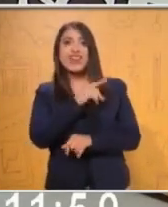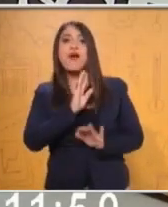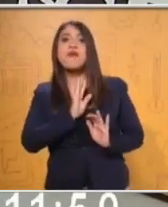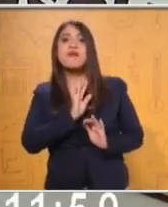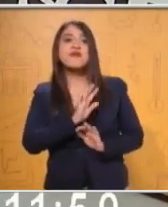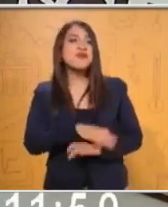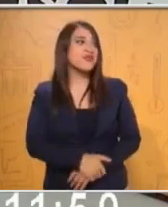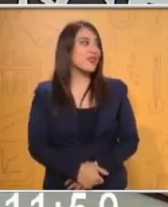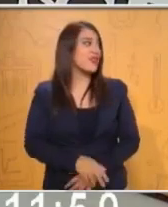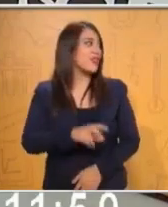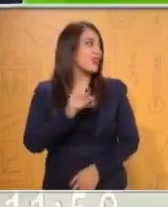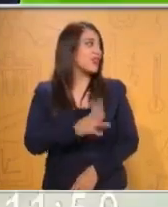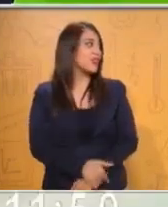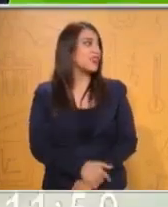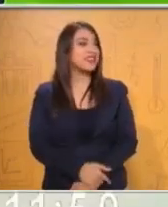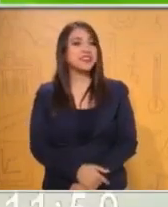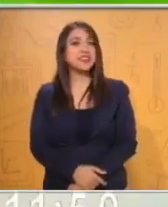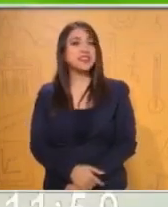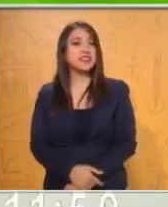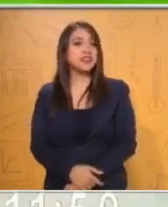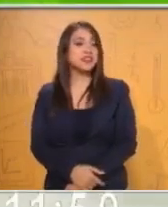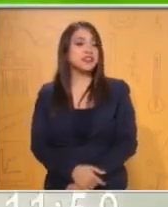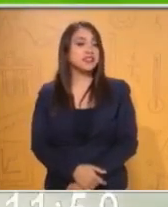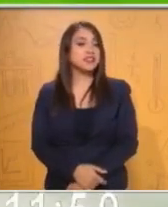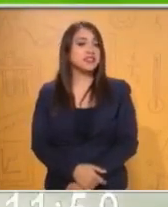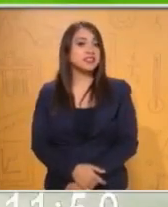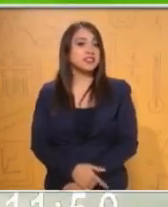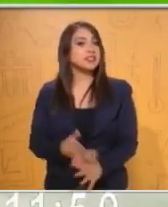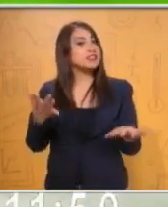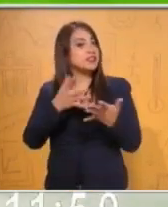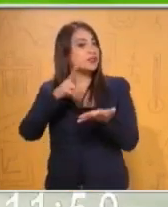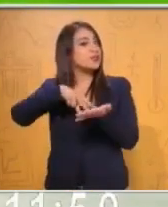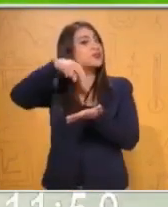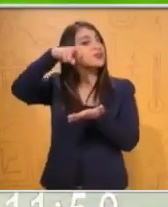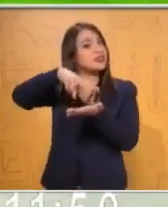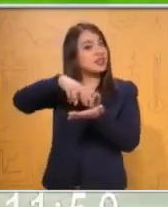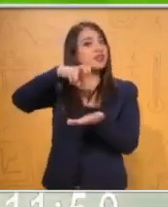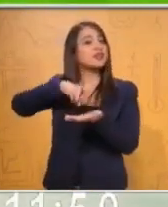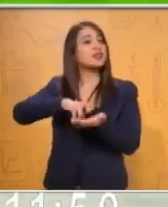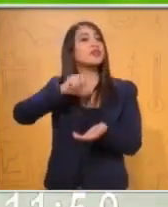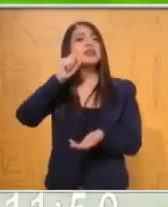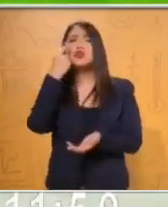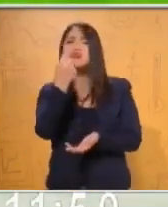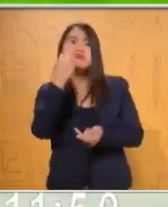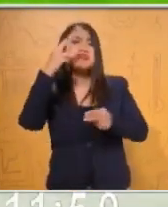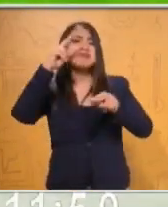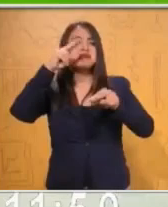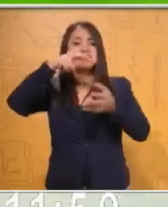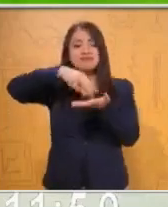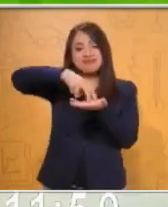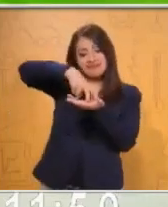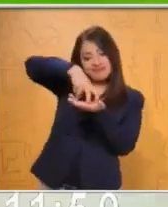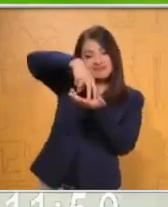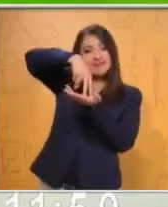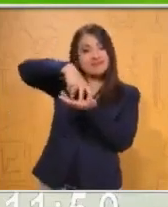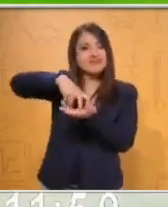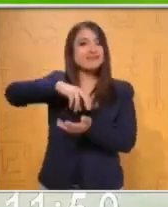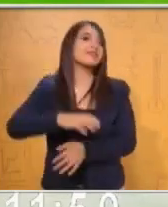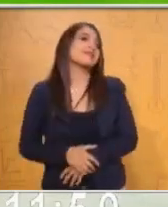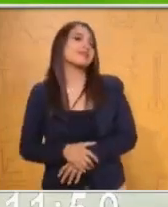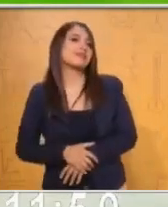Venga. Muy bien. ¿Qué le parece si hacemos? Un salto y una sentadilla. Un salto y Nada más una, para que no diga perfecto. sencillo.